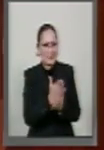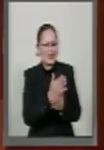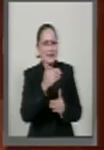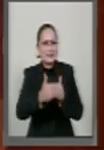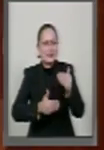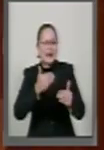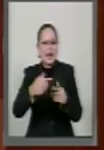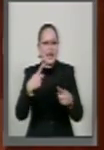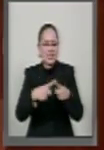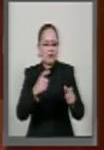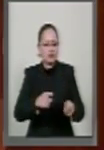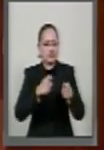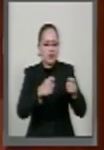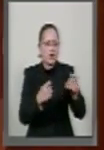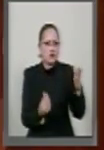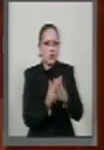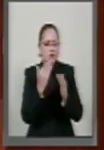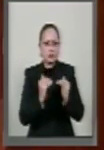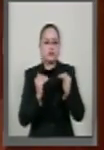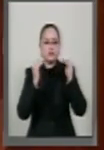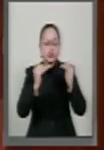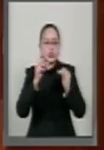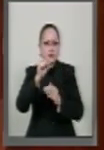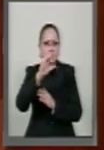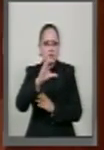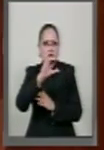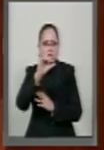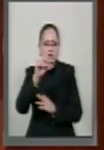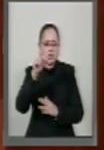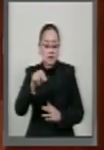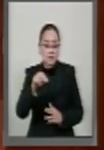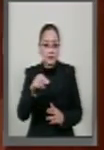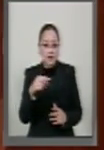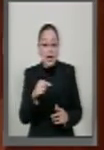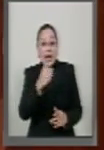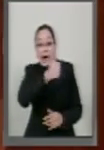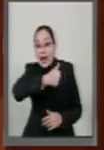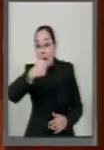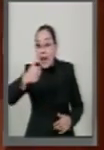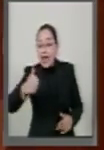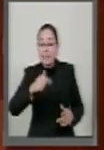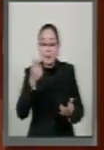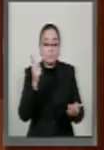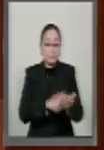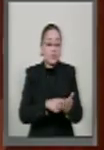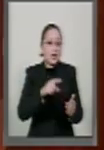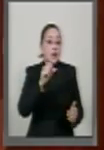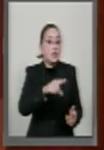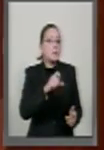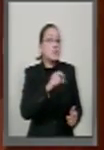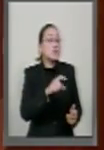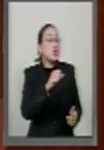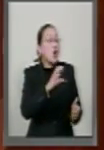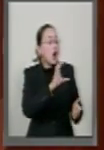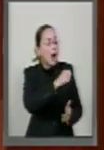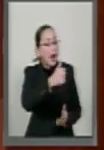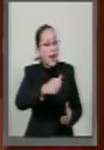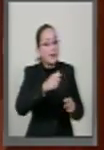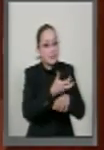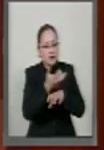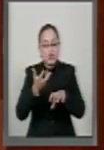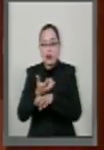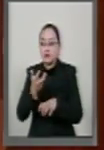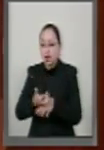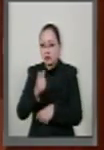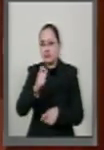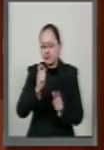nombramiento de ministros, sino que eran las legislaturas de los Estados quienes nominaban y el Congreso designaba. Pero fue a